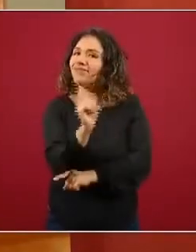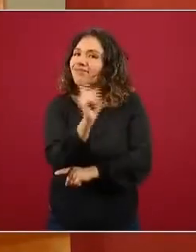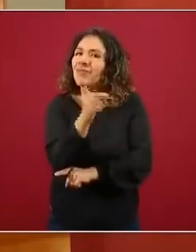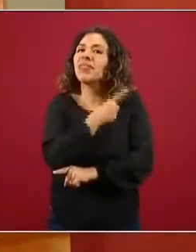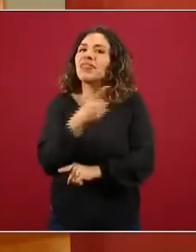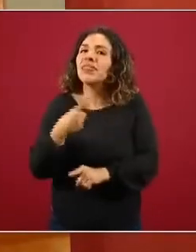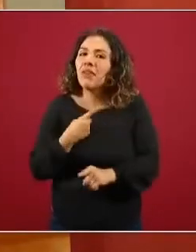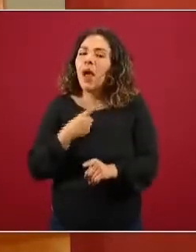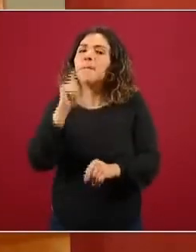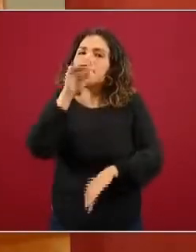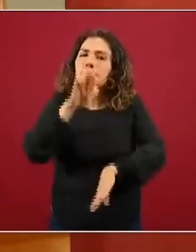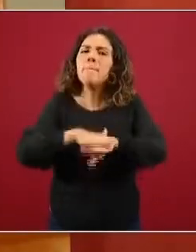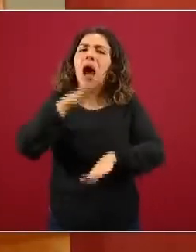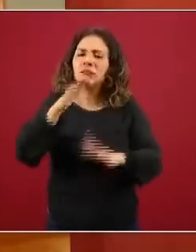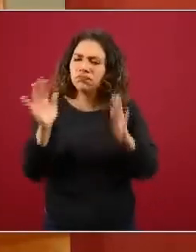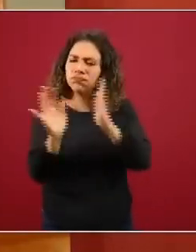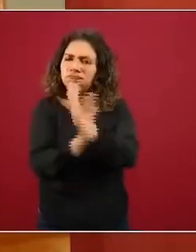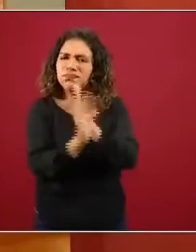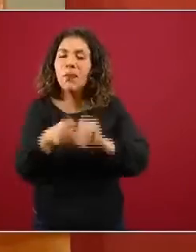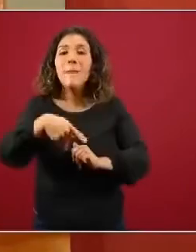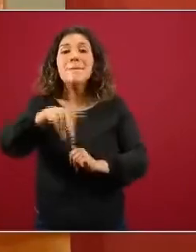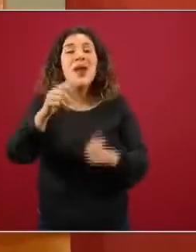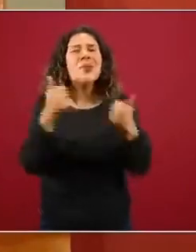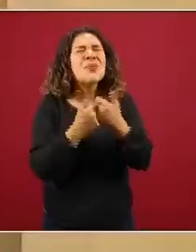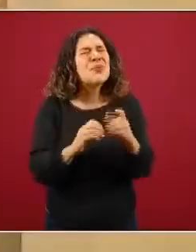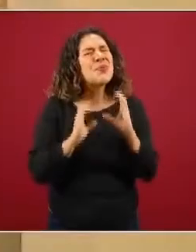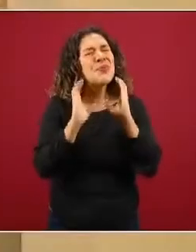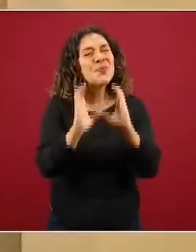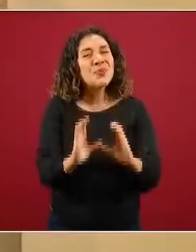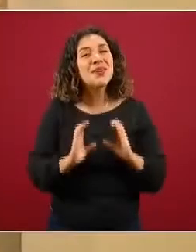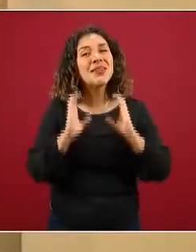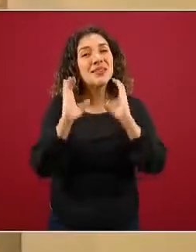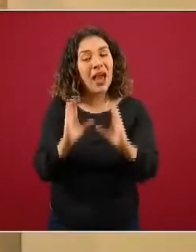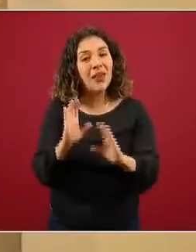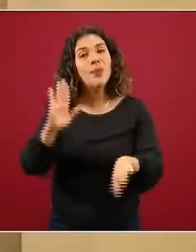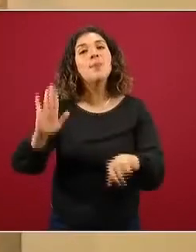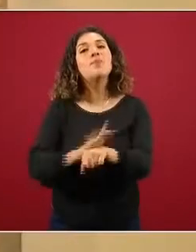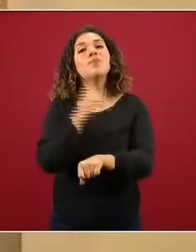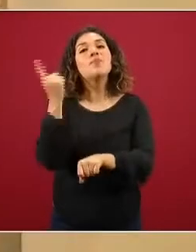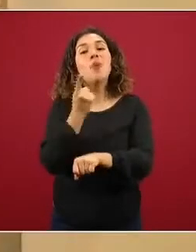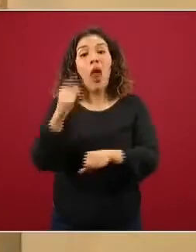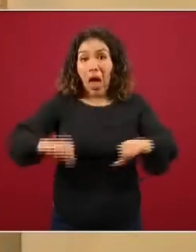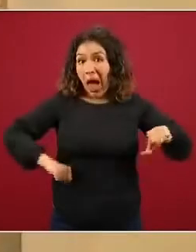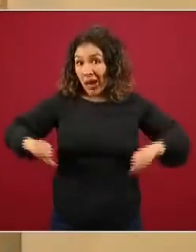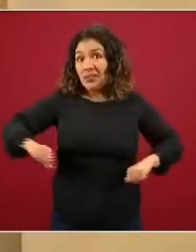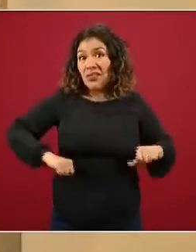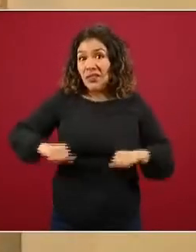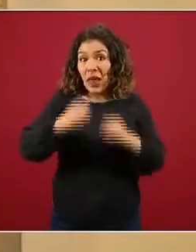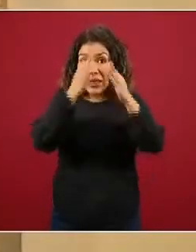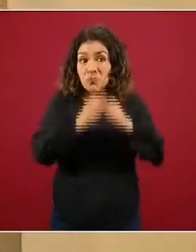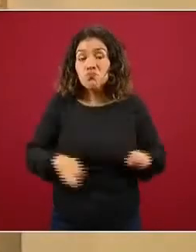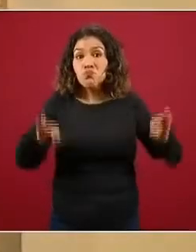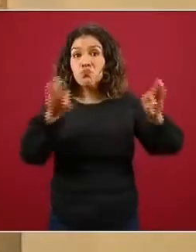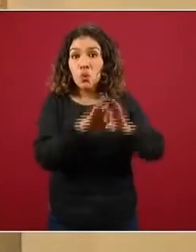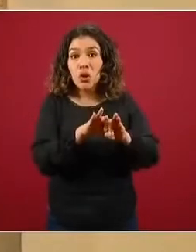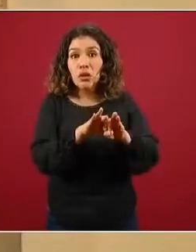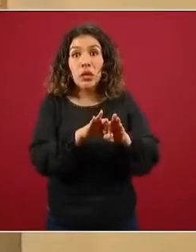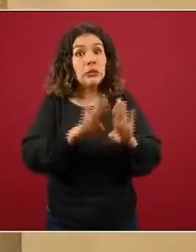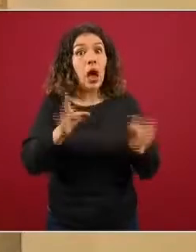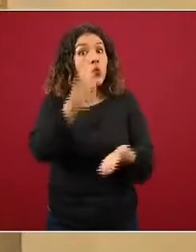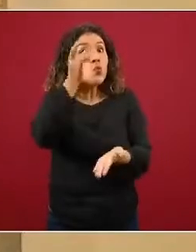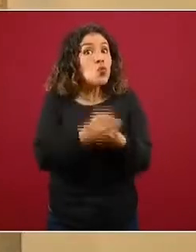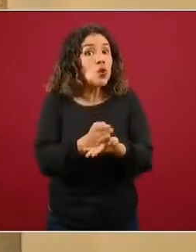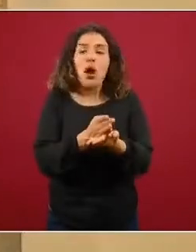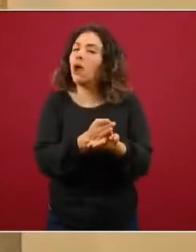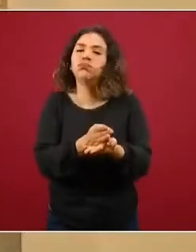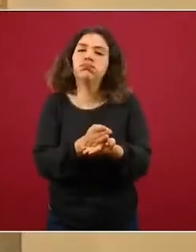movernos un poco más, pero con mucha prudencia, dado que las actividades esenciales ya no son las